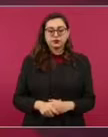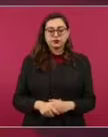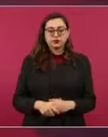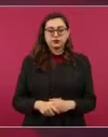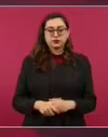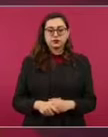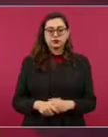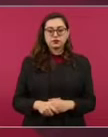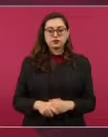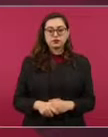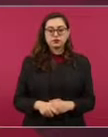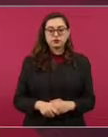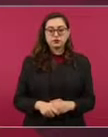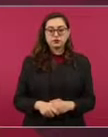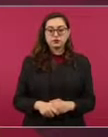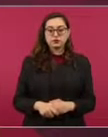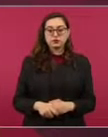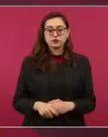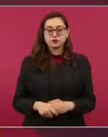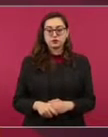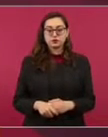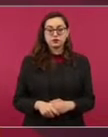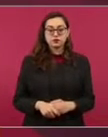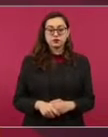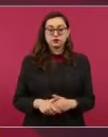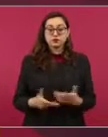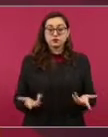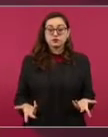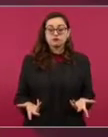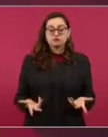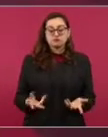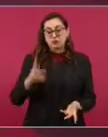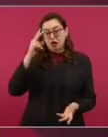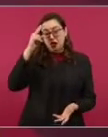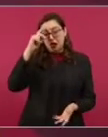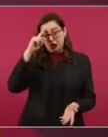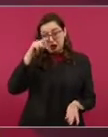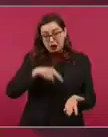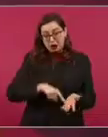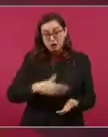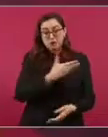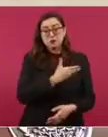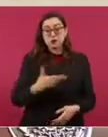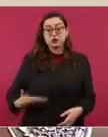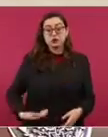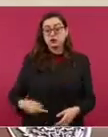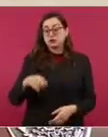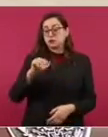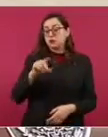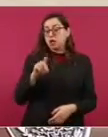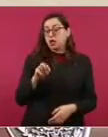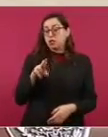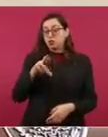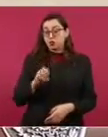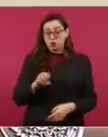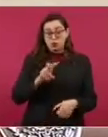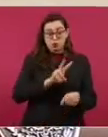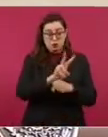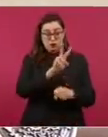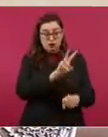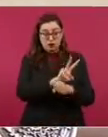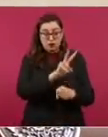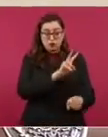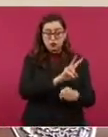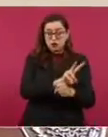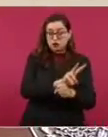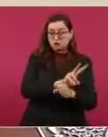del presidente Maduro de no asistir porque sí la